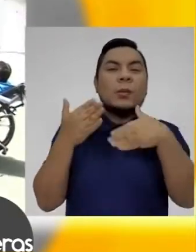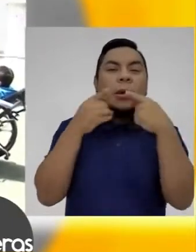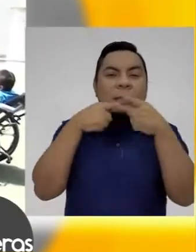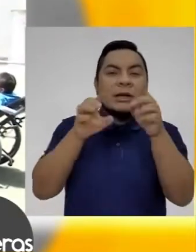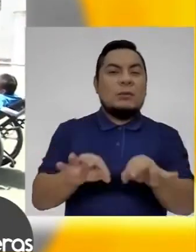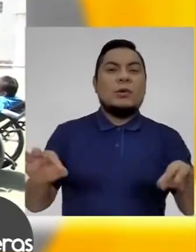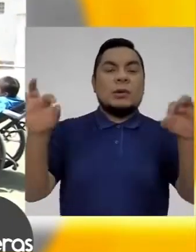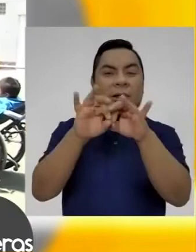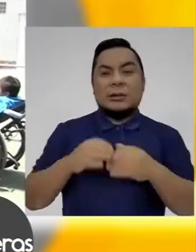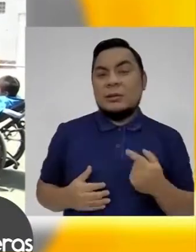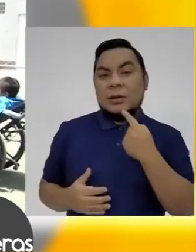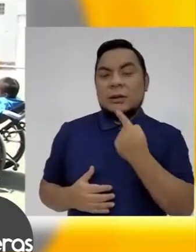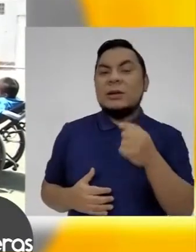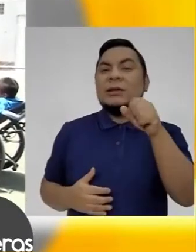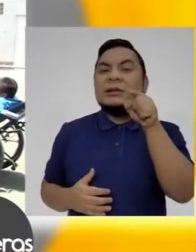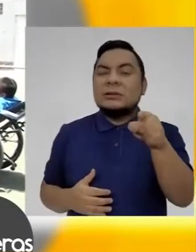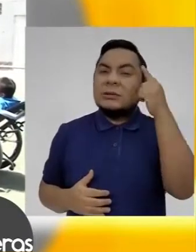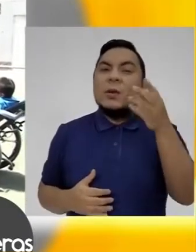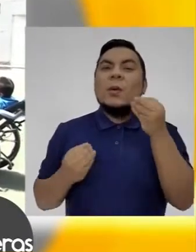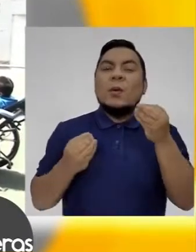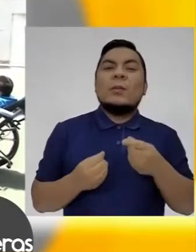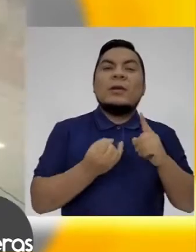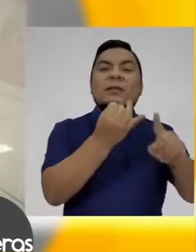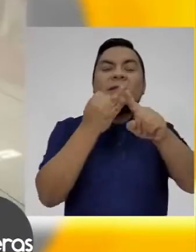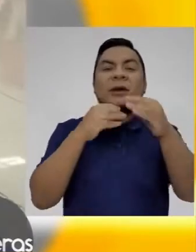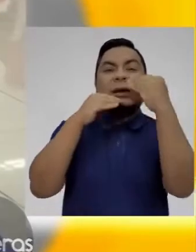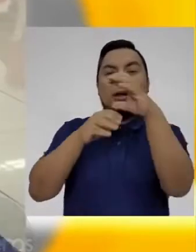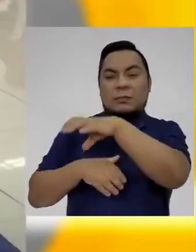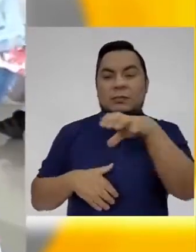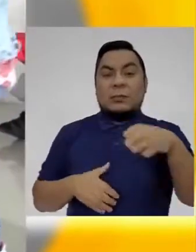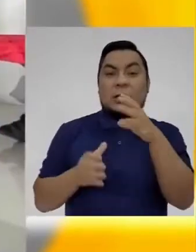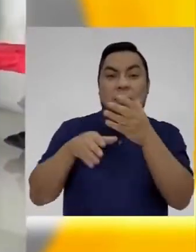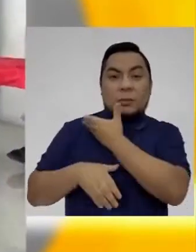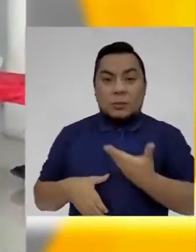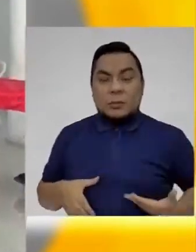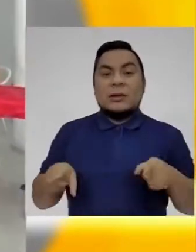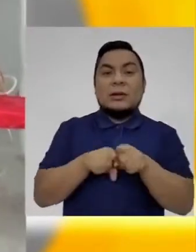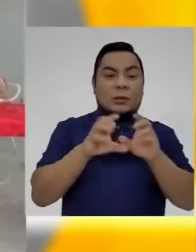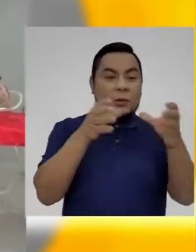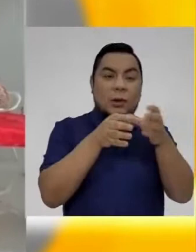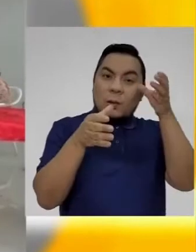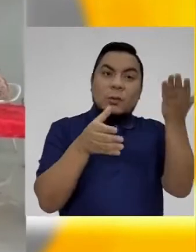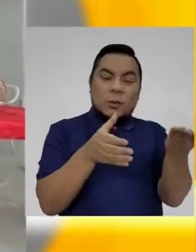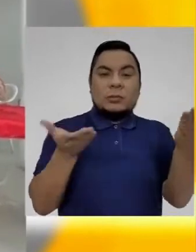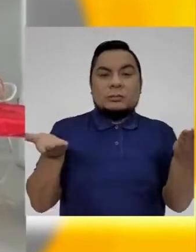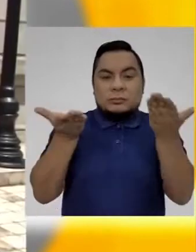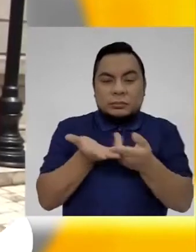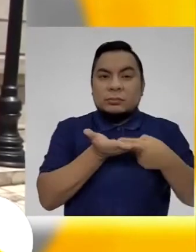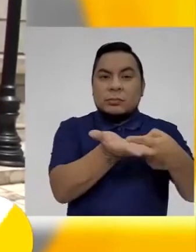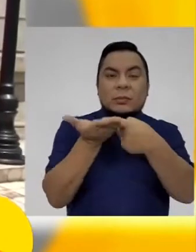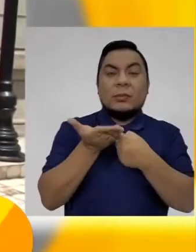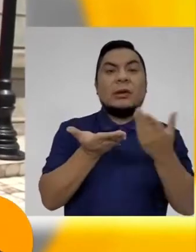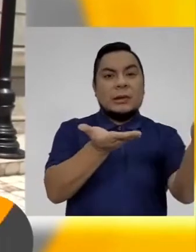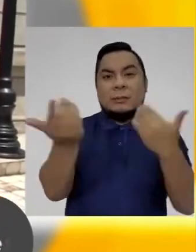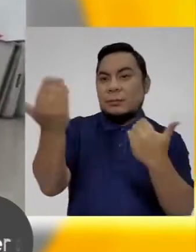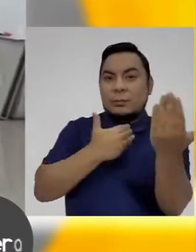imagen muy importante de unión y de trabajo conjunto a los diferentes niveles, tanto del ejecutivo como del legislativo, y en